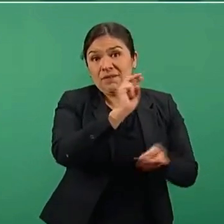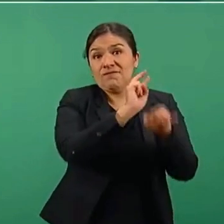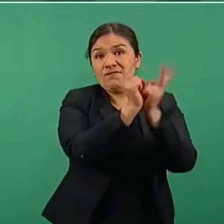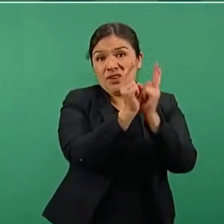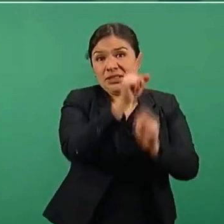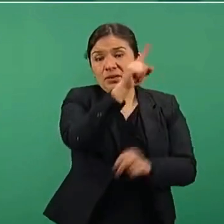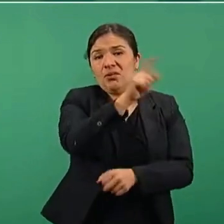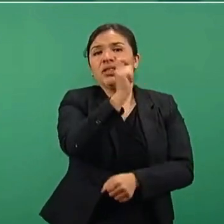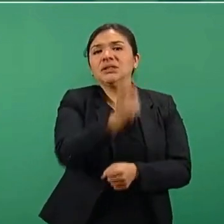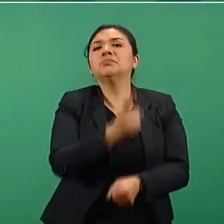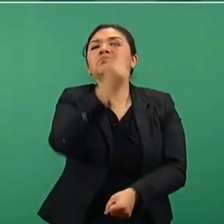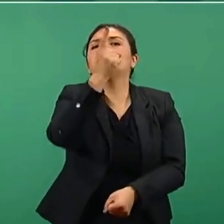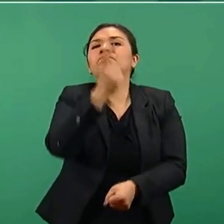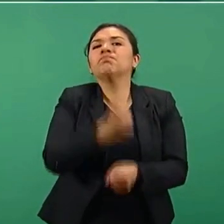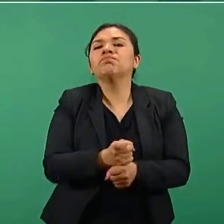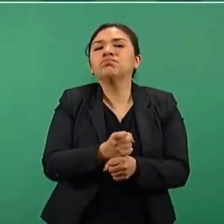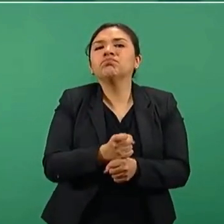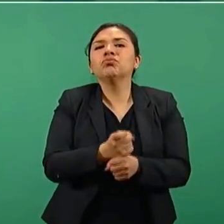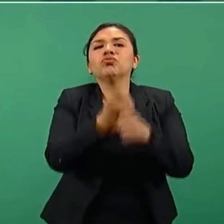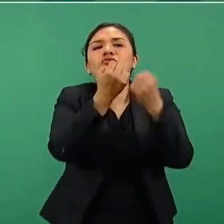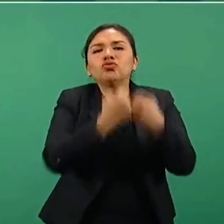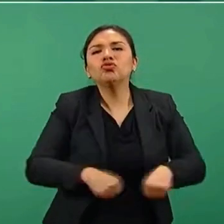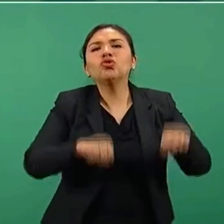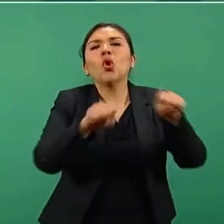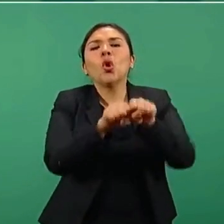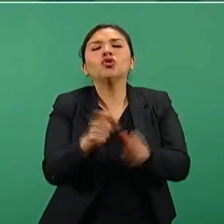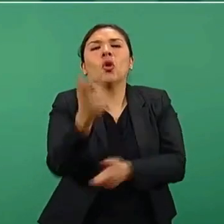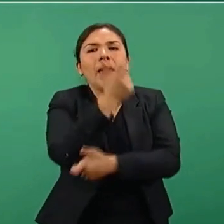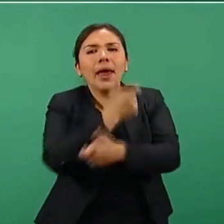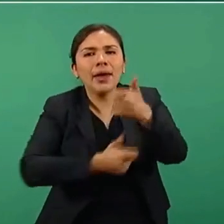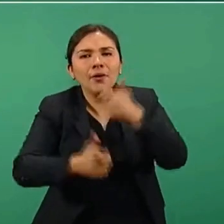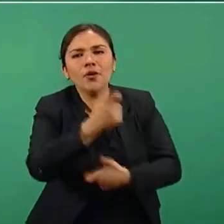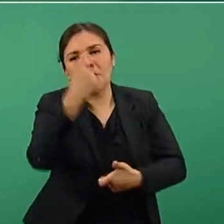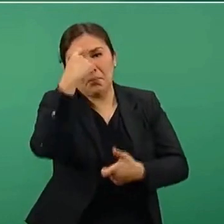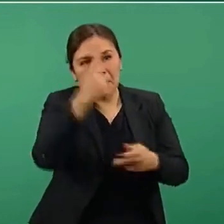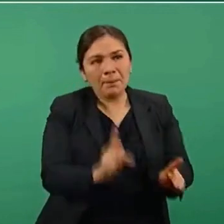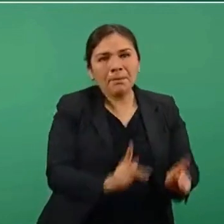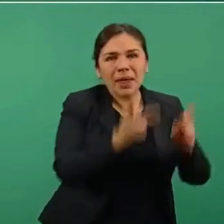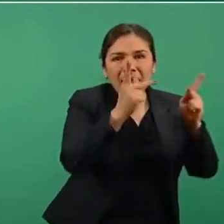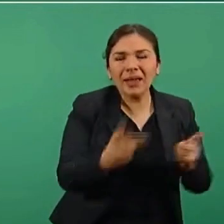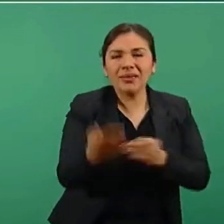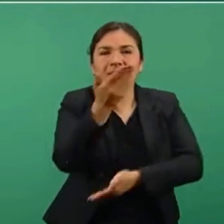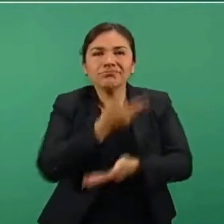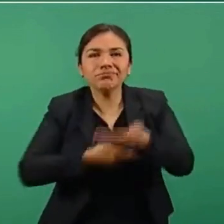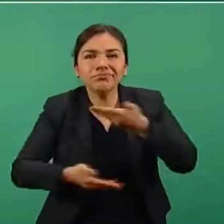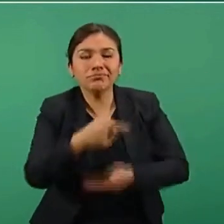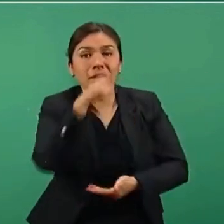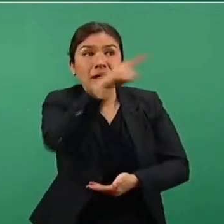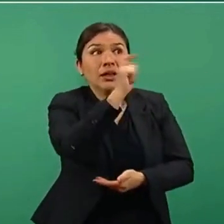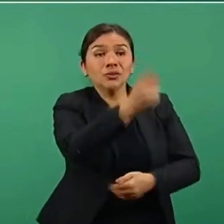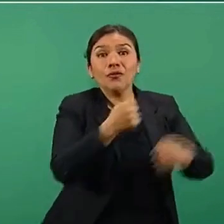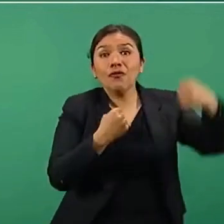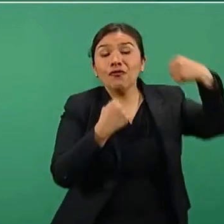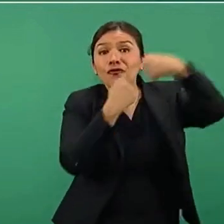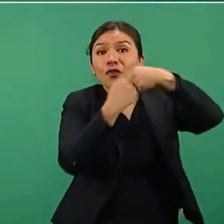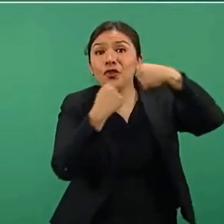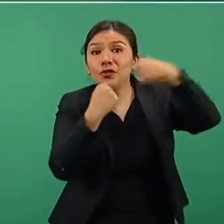socio económico, comercial, es la frontera